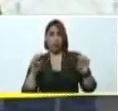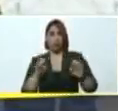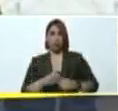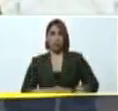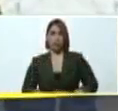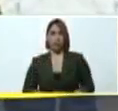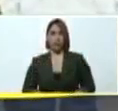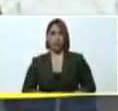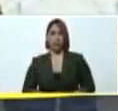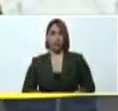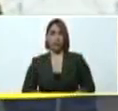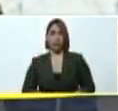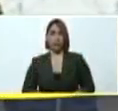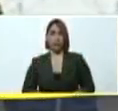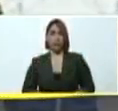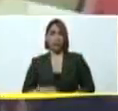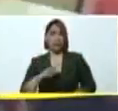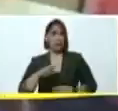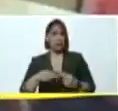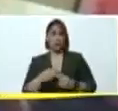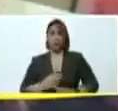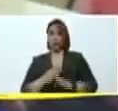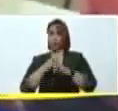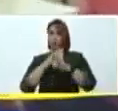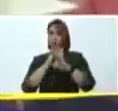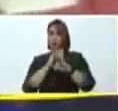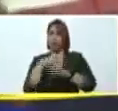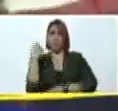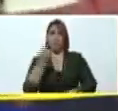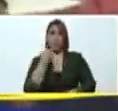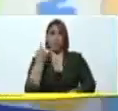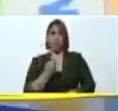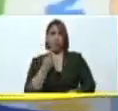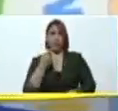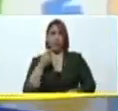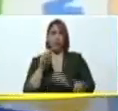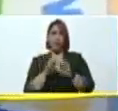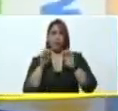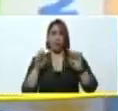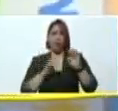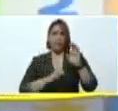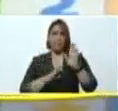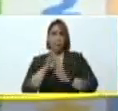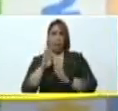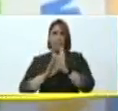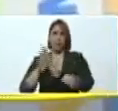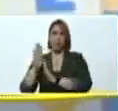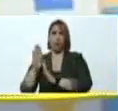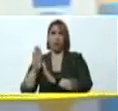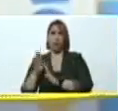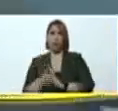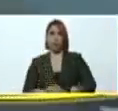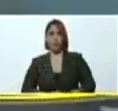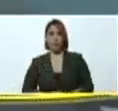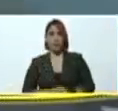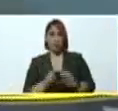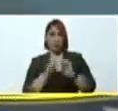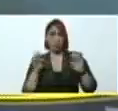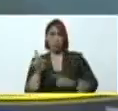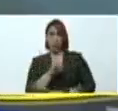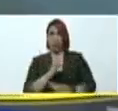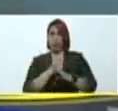Nada nos detiene. En PURE la educación avanza. En PURE la educación no se detiene.